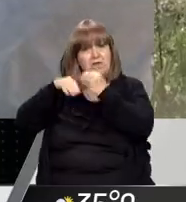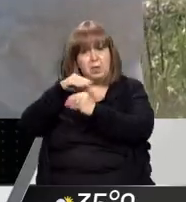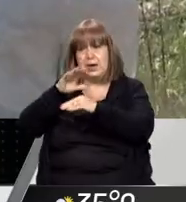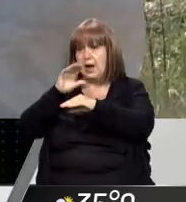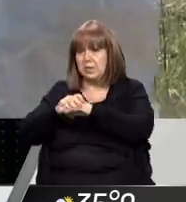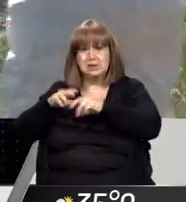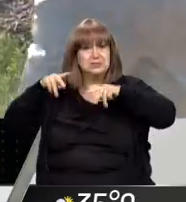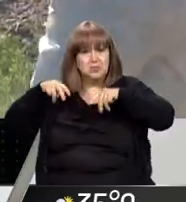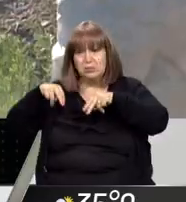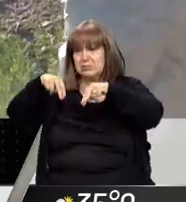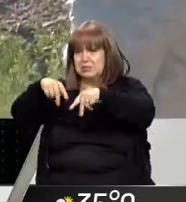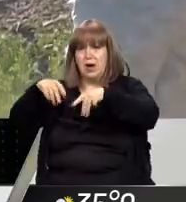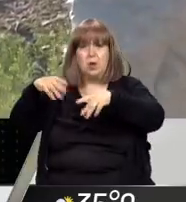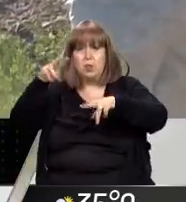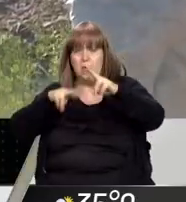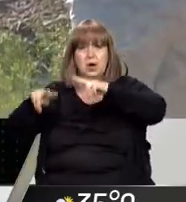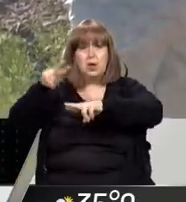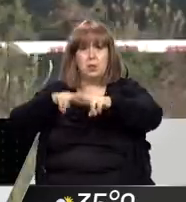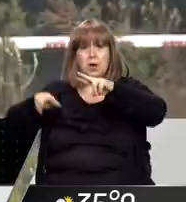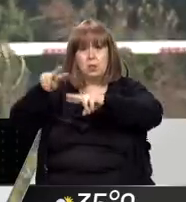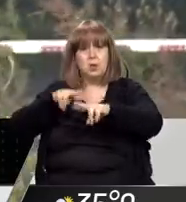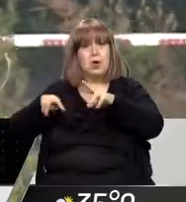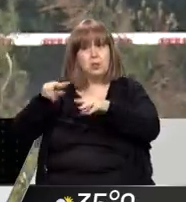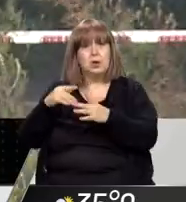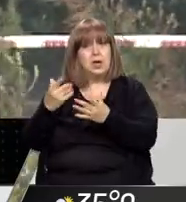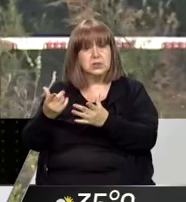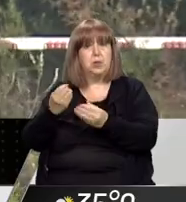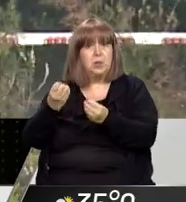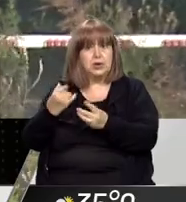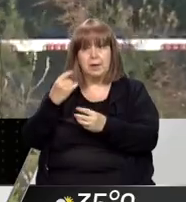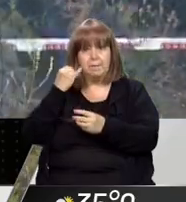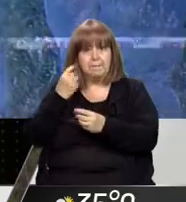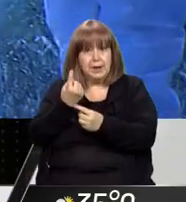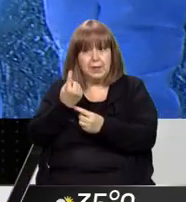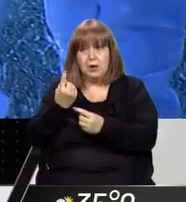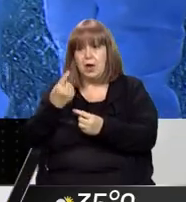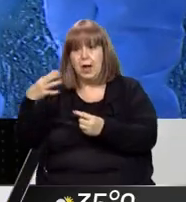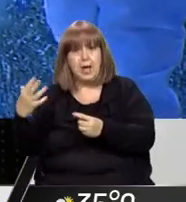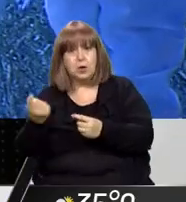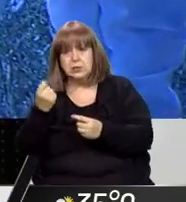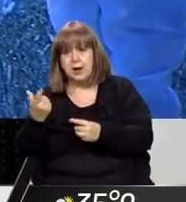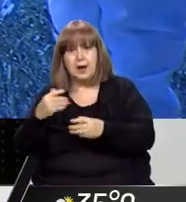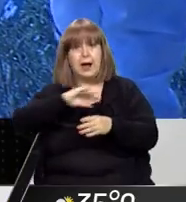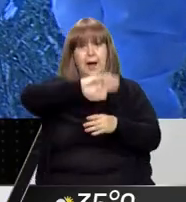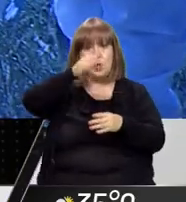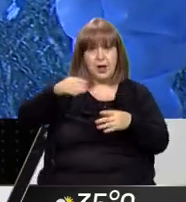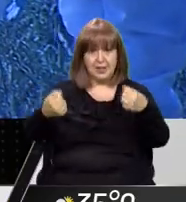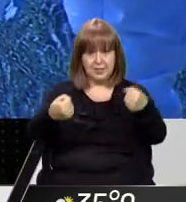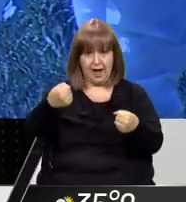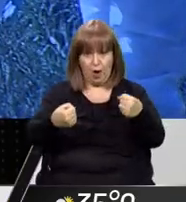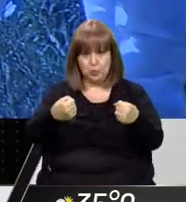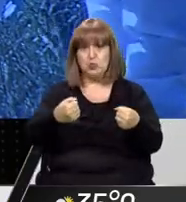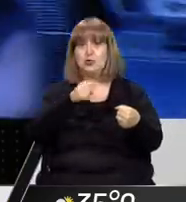positivos en cuanto a lo que fueron encontrando. ¿Por qué? Porque en primer lugar encontraron la camioneta que le